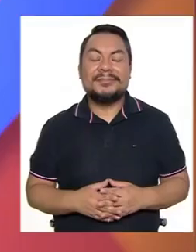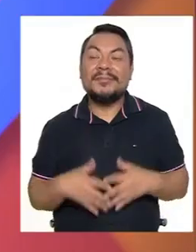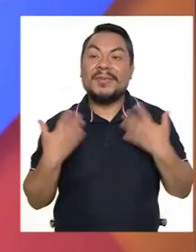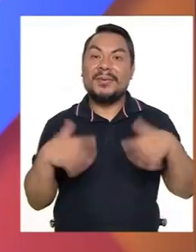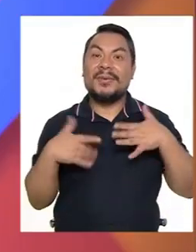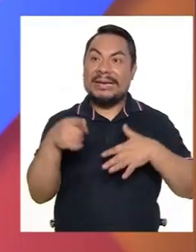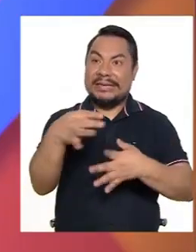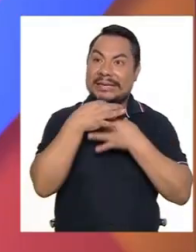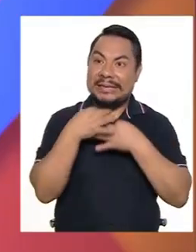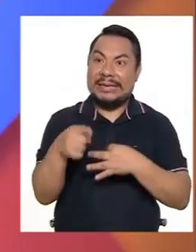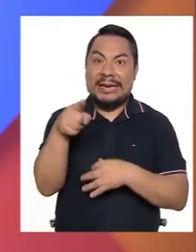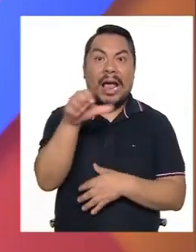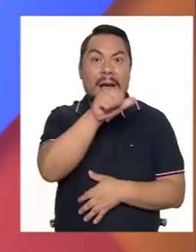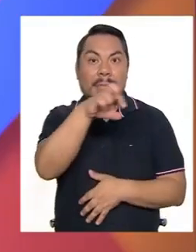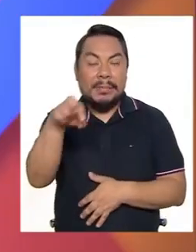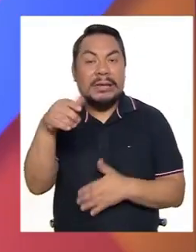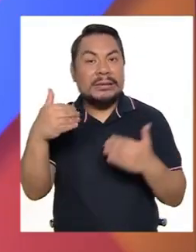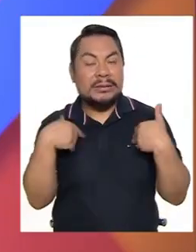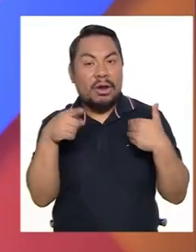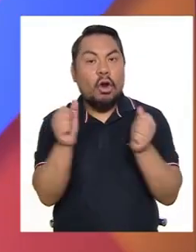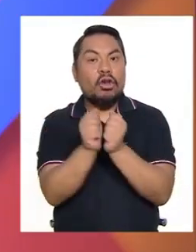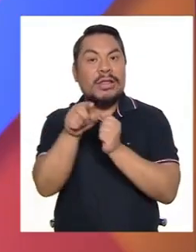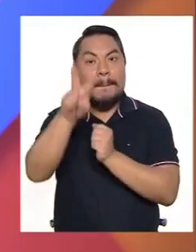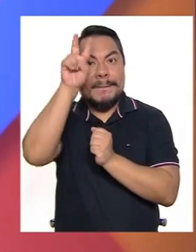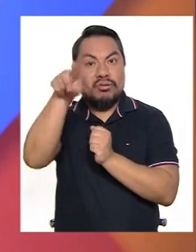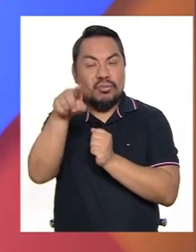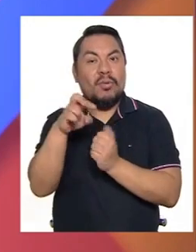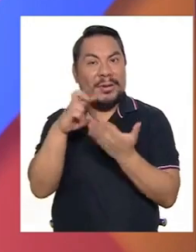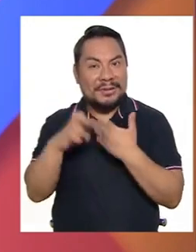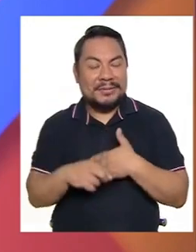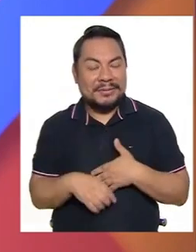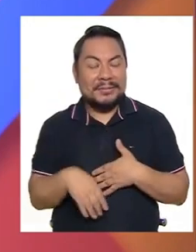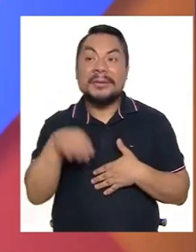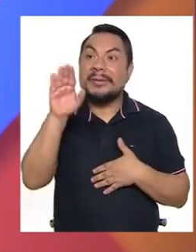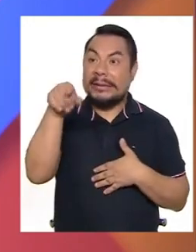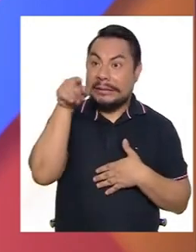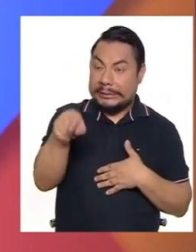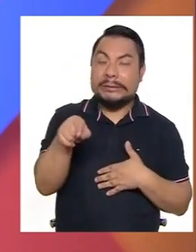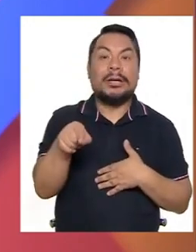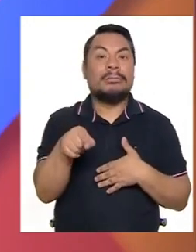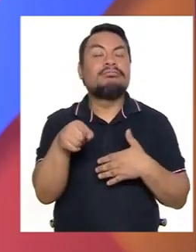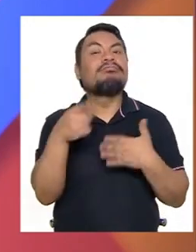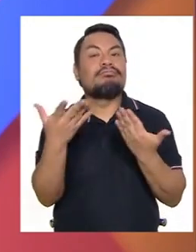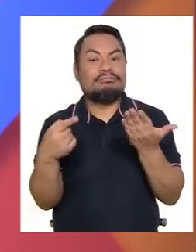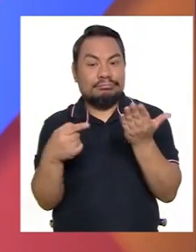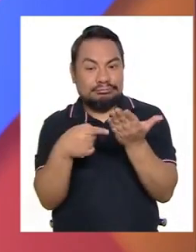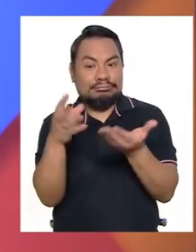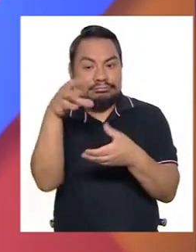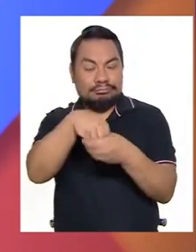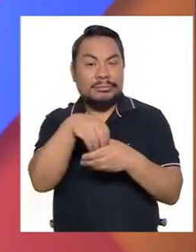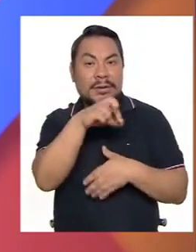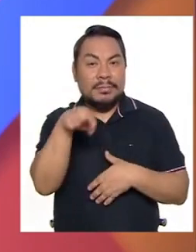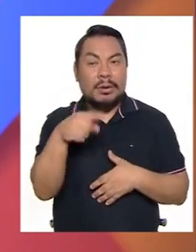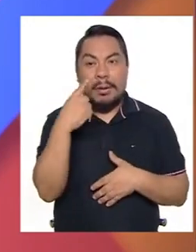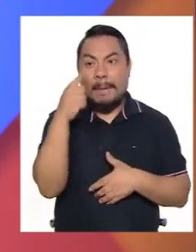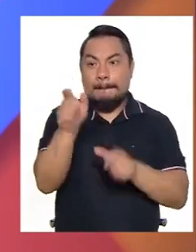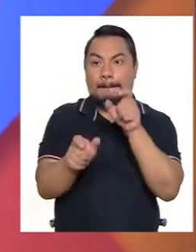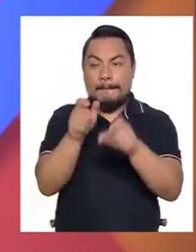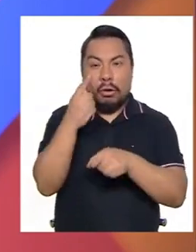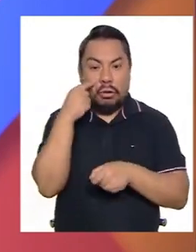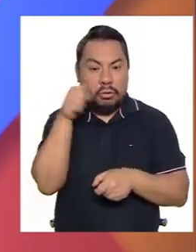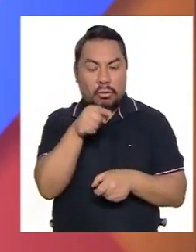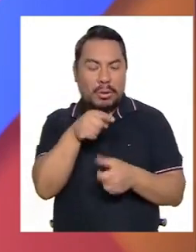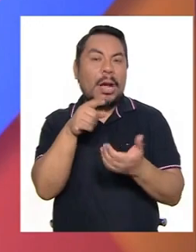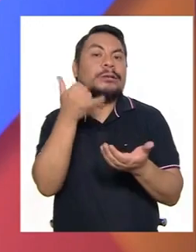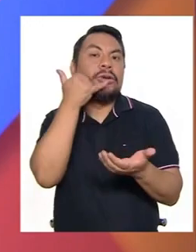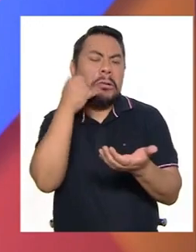Qué interesante es esta app que tiene Contigo, Perú. Gina, esta herramienta digital permite a sus usuarios conocer desde